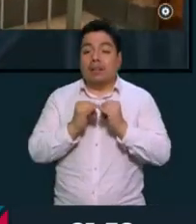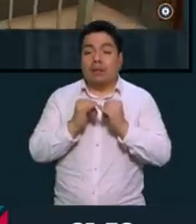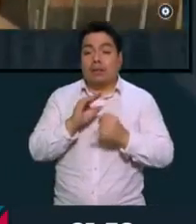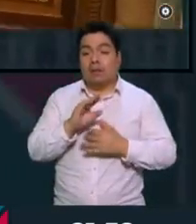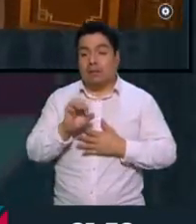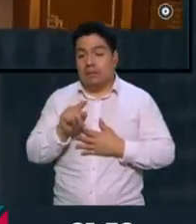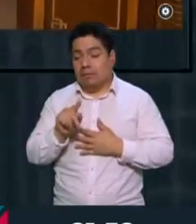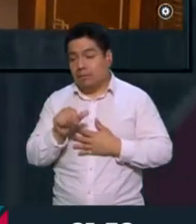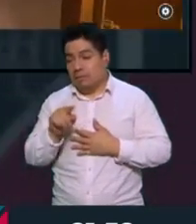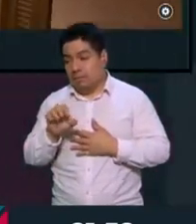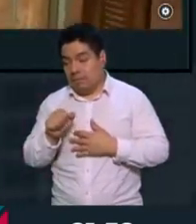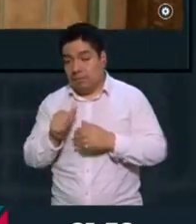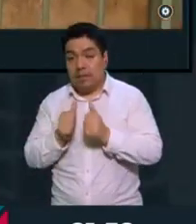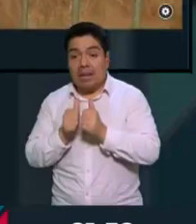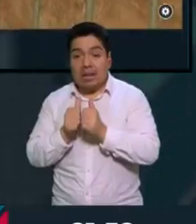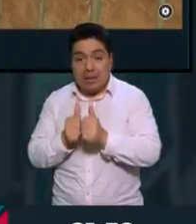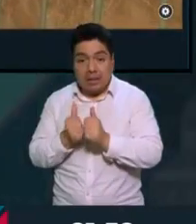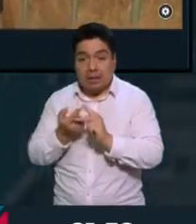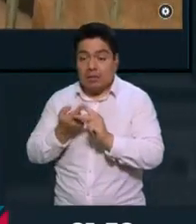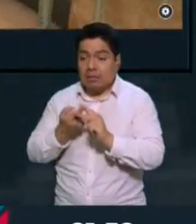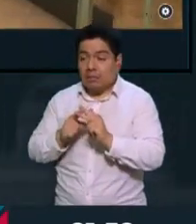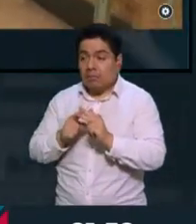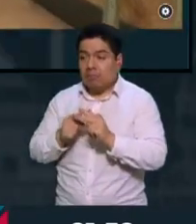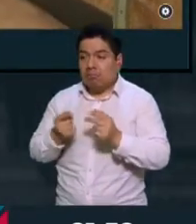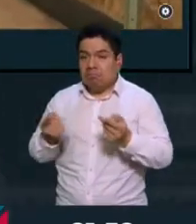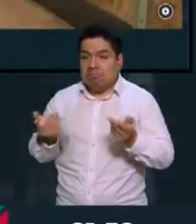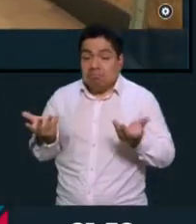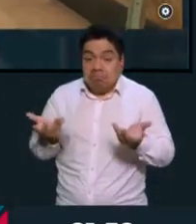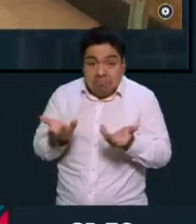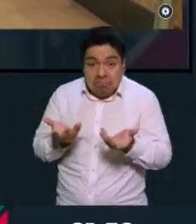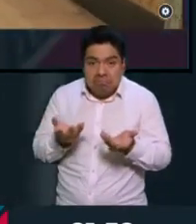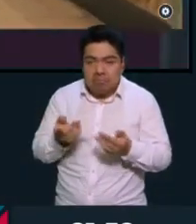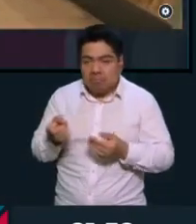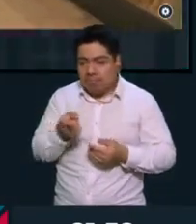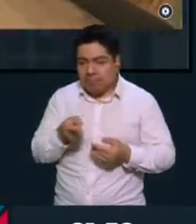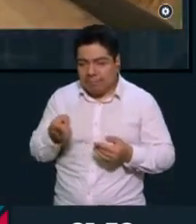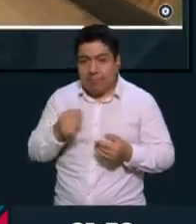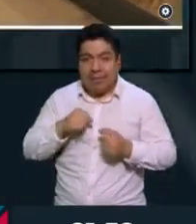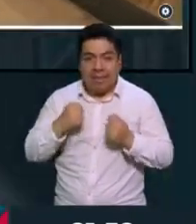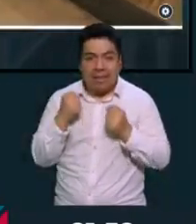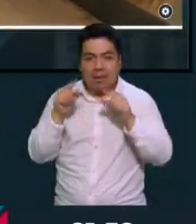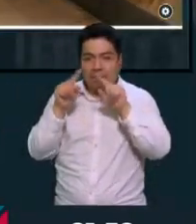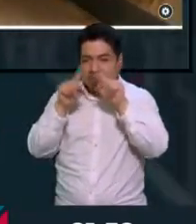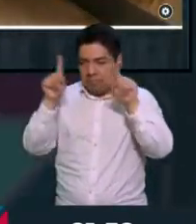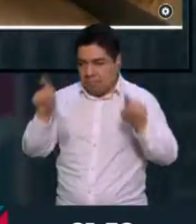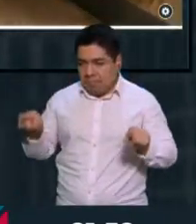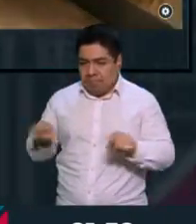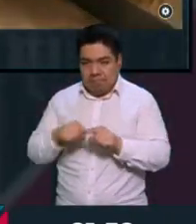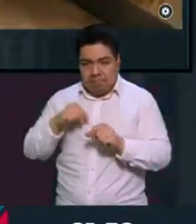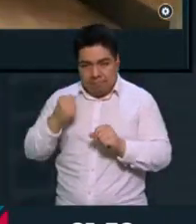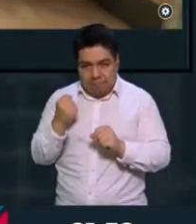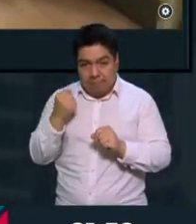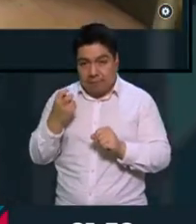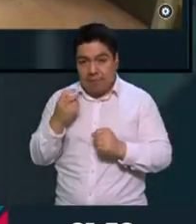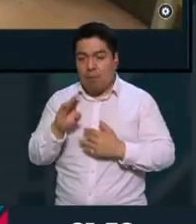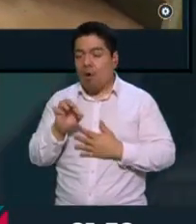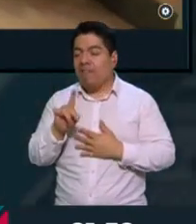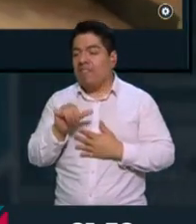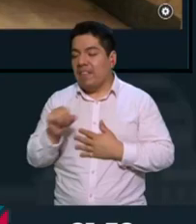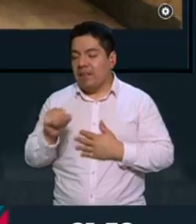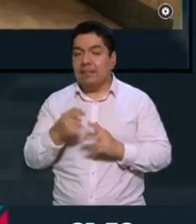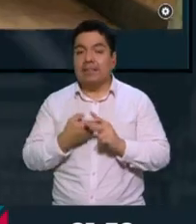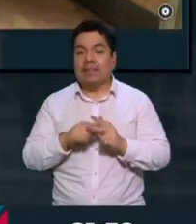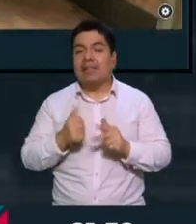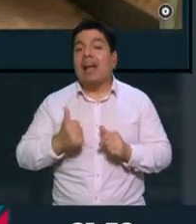se instala allí, pues dicen, ¿qué hacemos, no? Pues hay que aprovechar esas bóvedas. Entonces, a partir de 2007, se